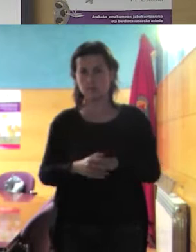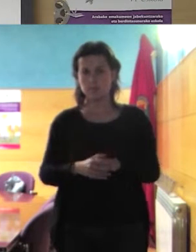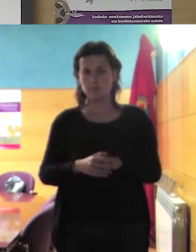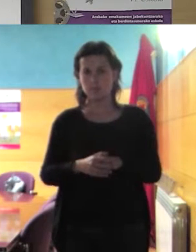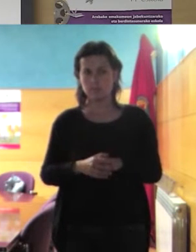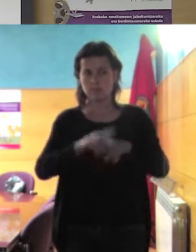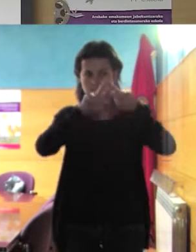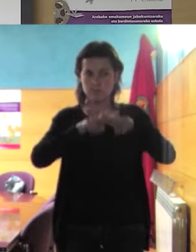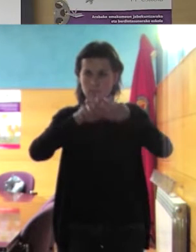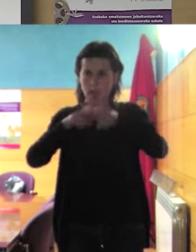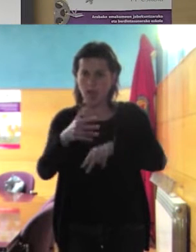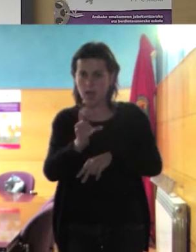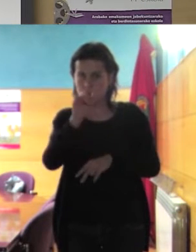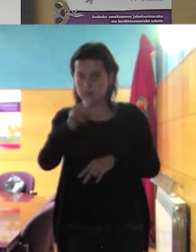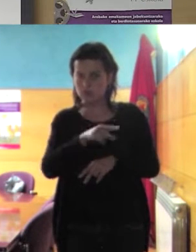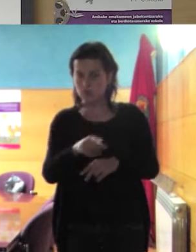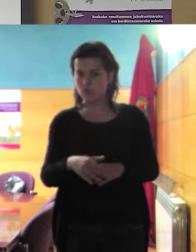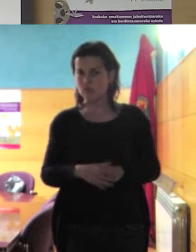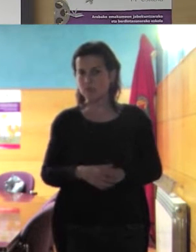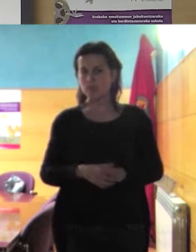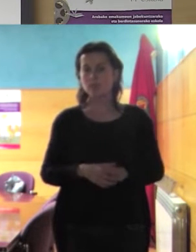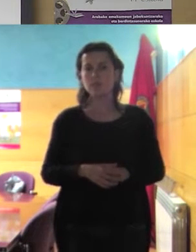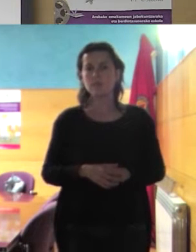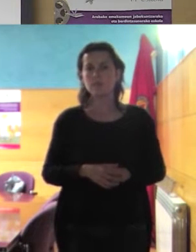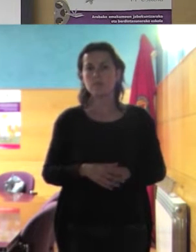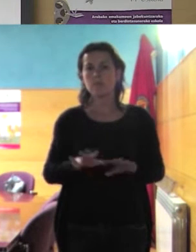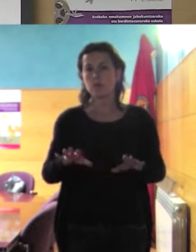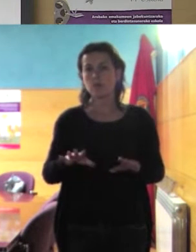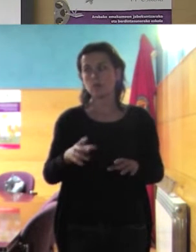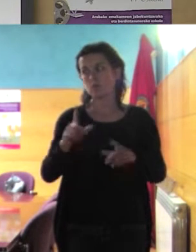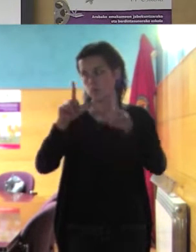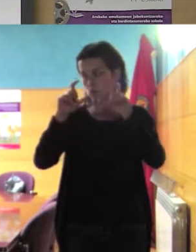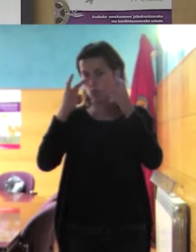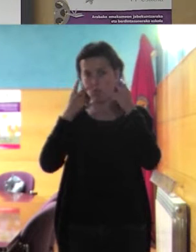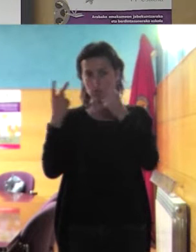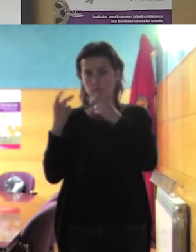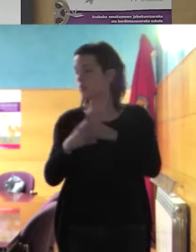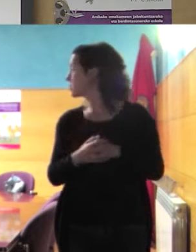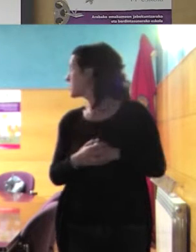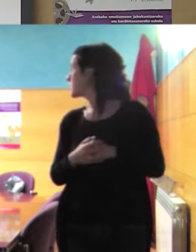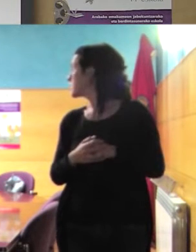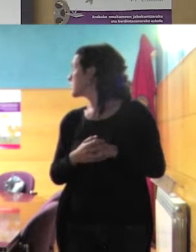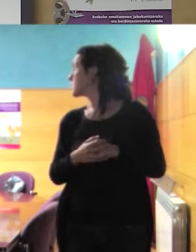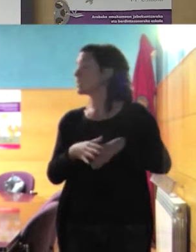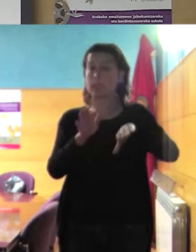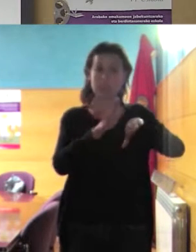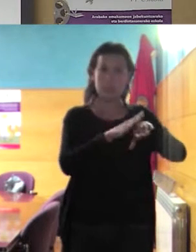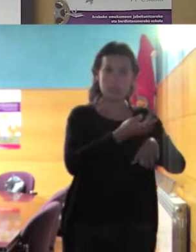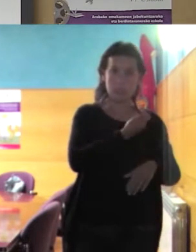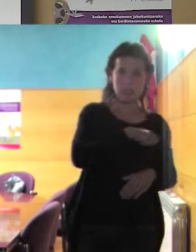no? pero bueno también tenemos esta foto las de voleibol la izquierda son españolas